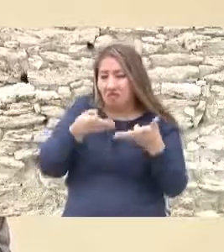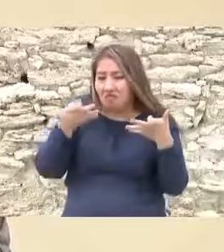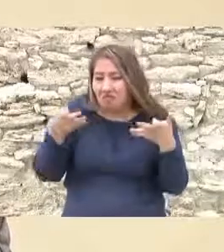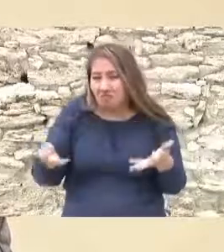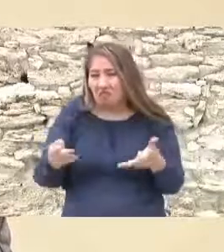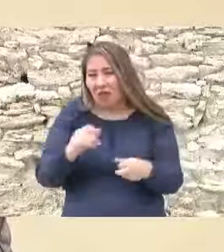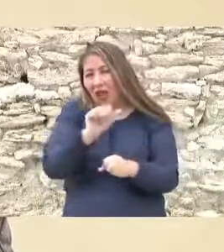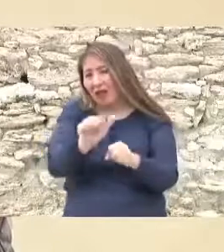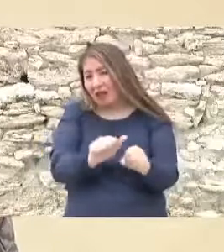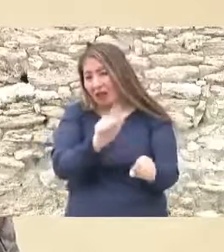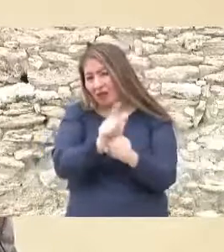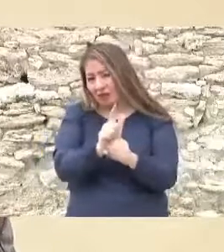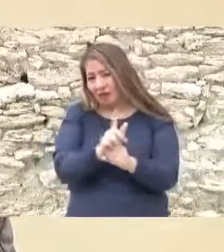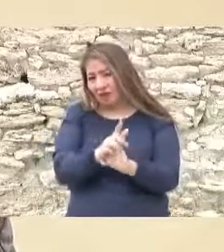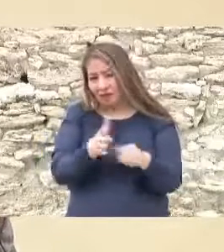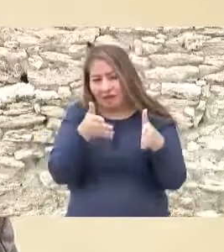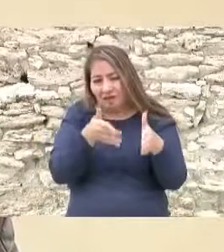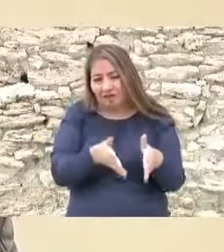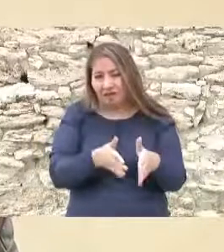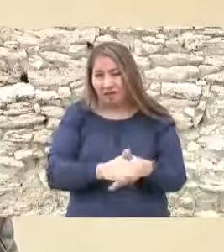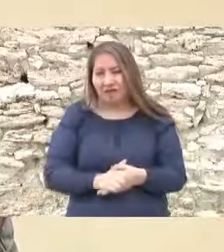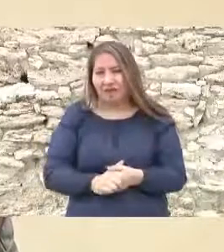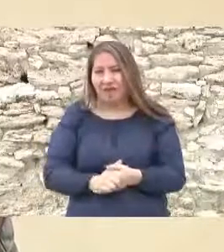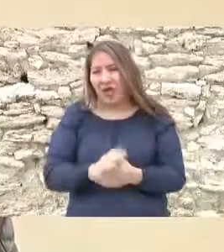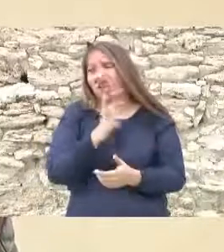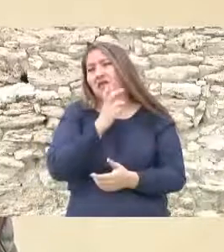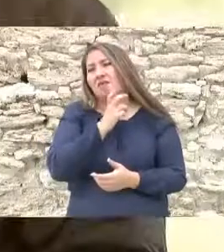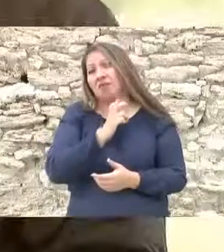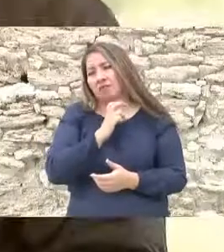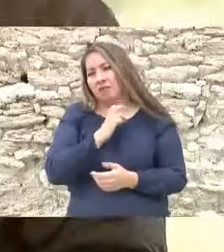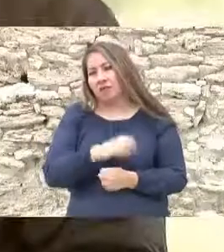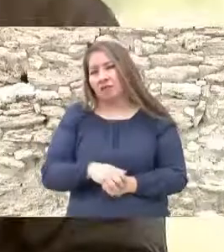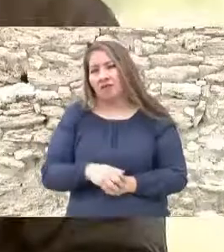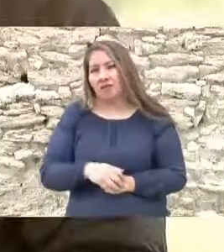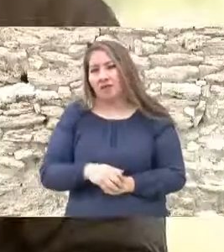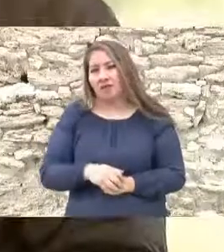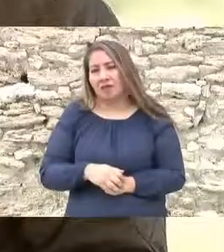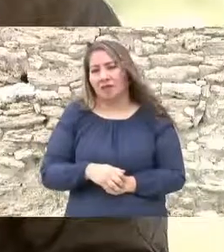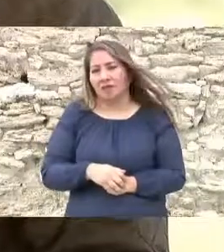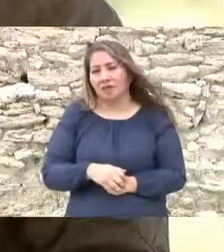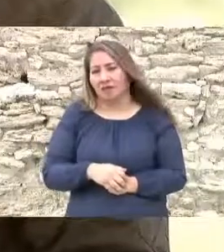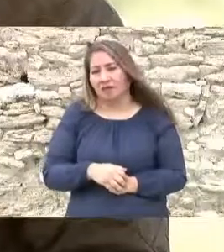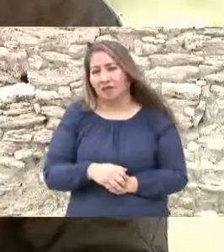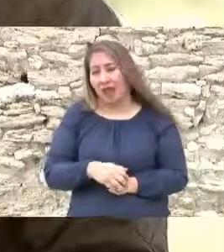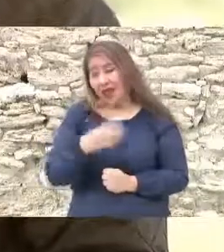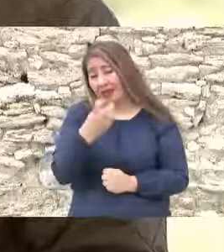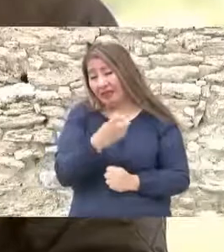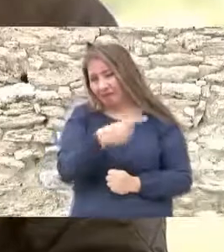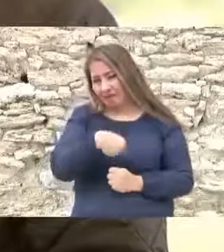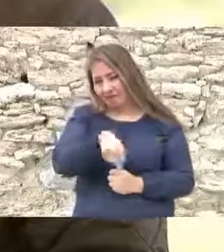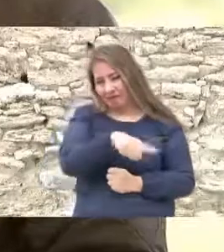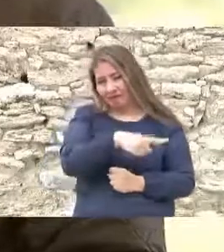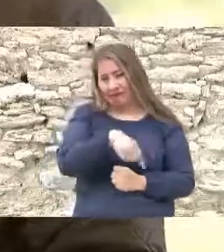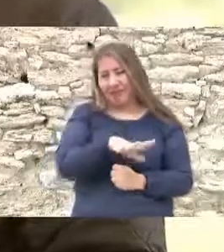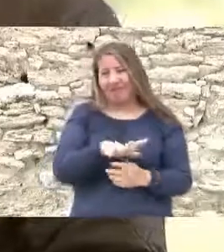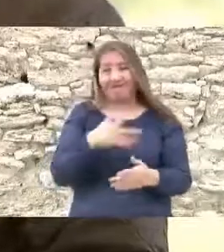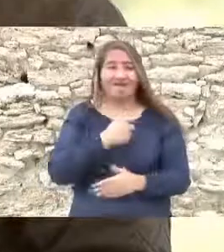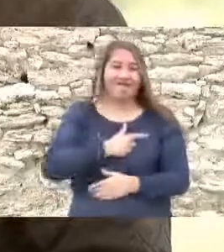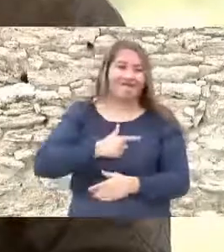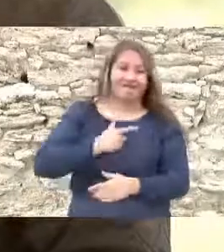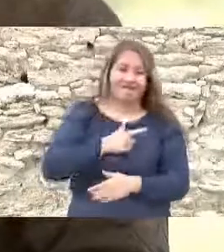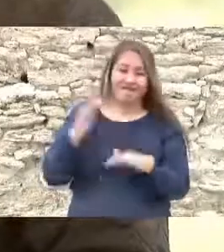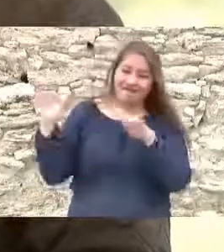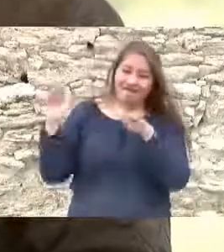recursos naturales y en particular del petróleo por eso nos da muchísimo